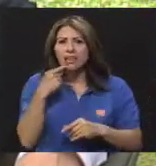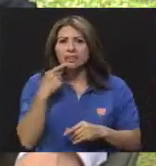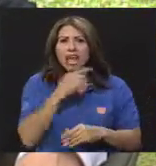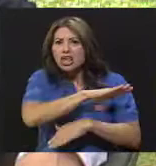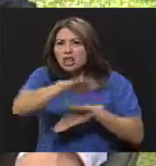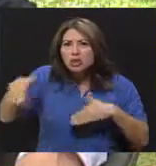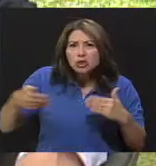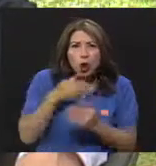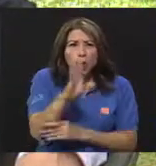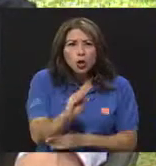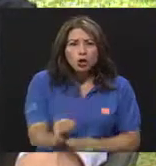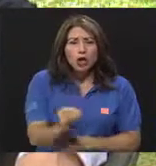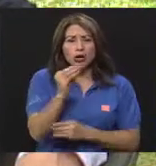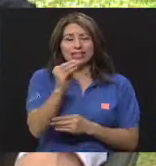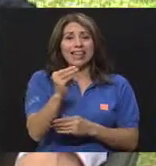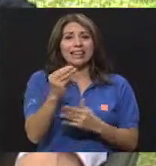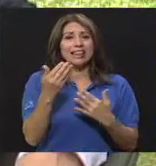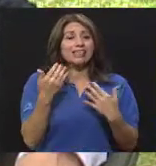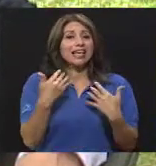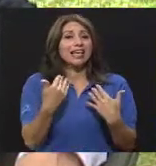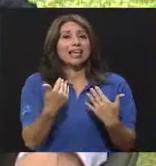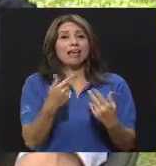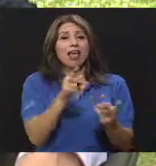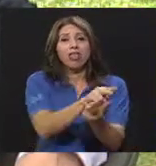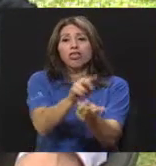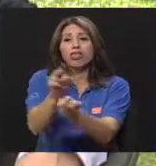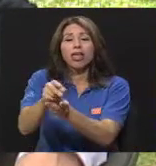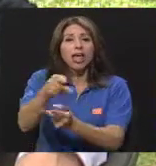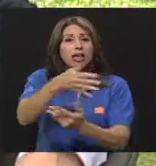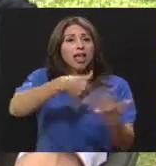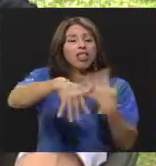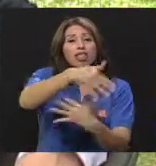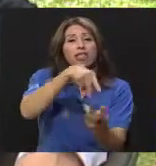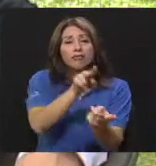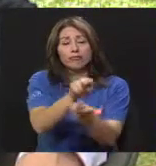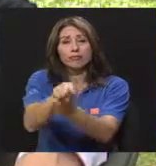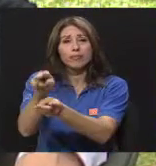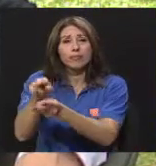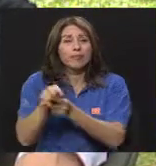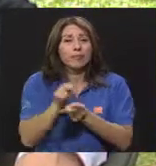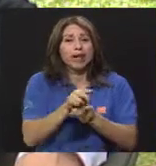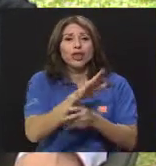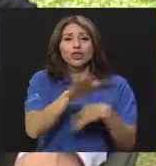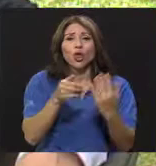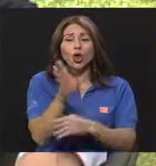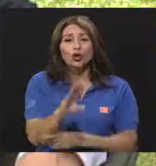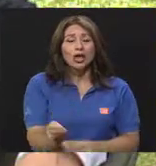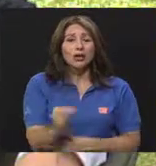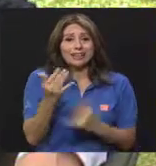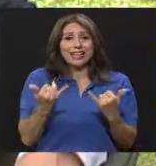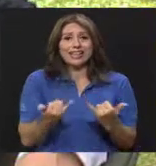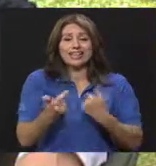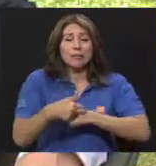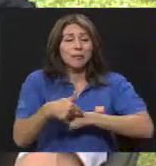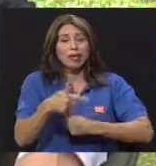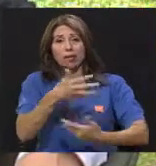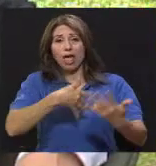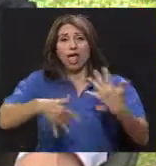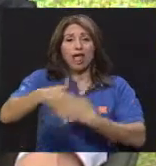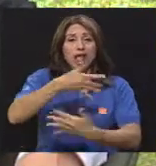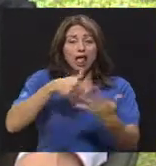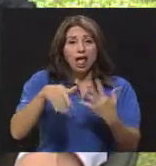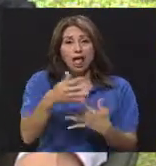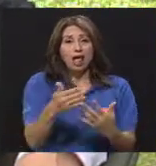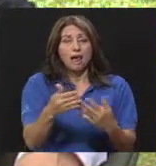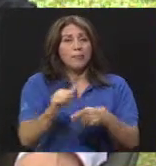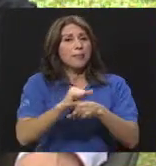todos están teniendo relaciones sexuales contra todos, y que son prácticas totalmente liberales, que